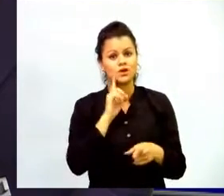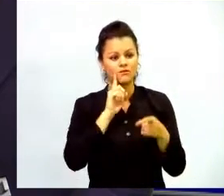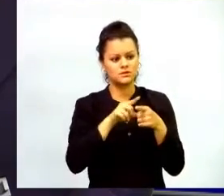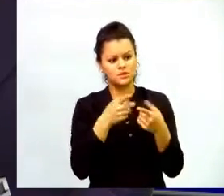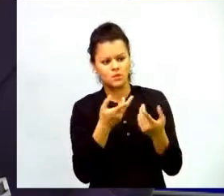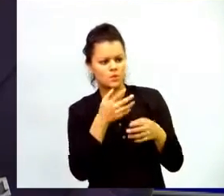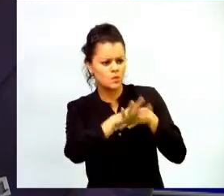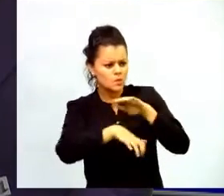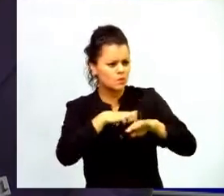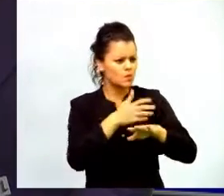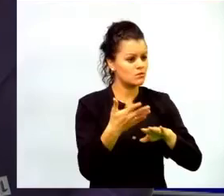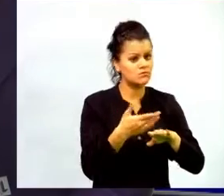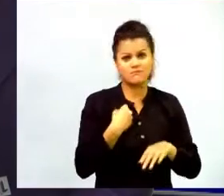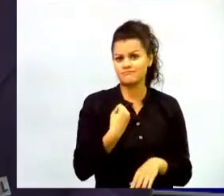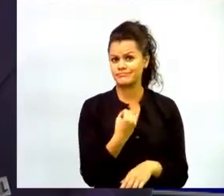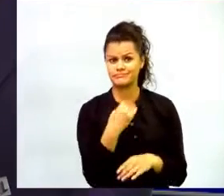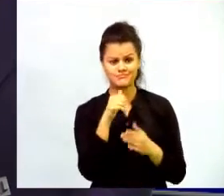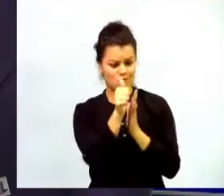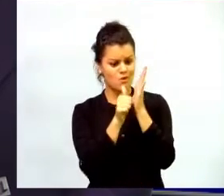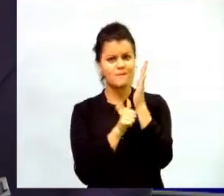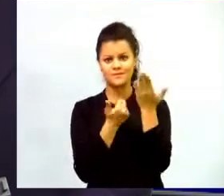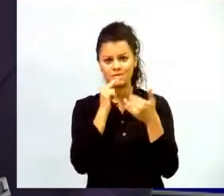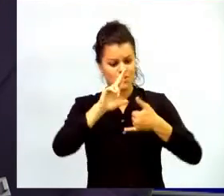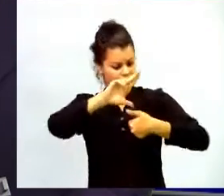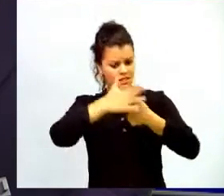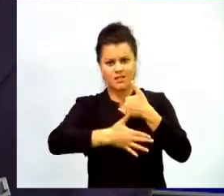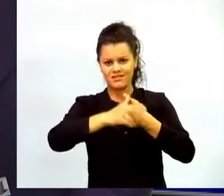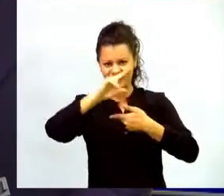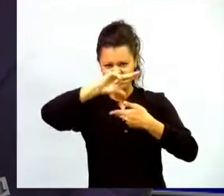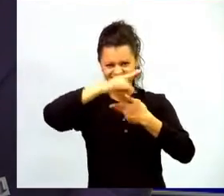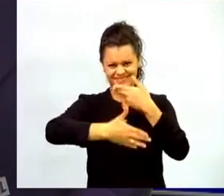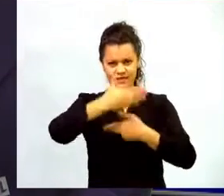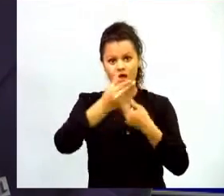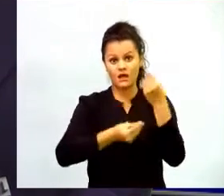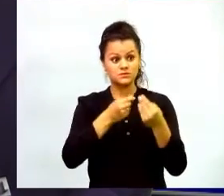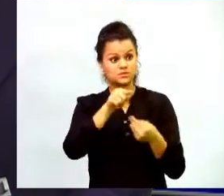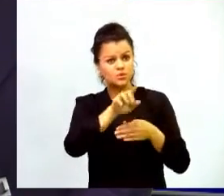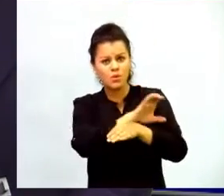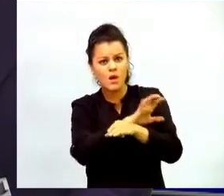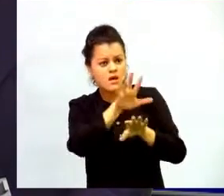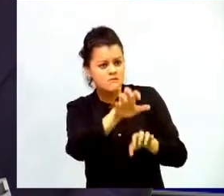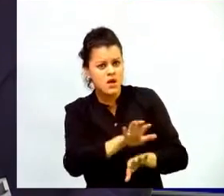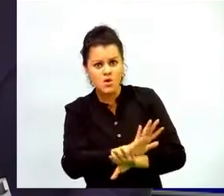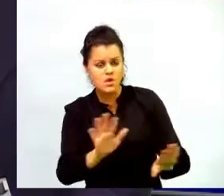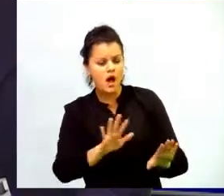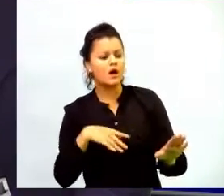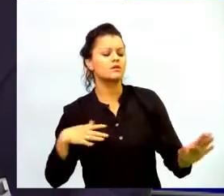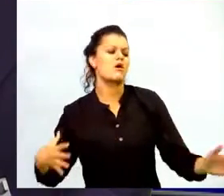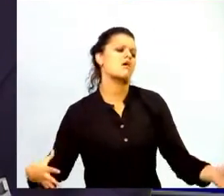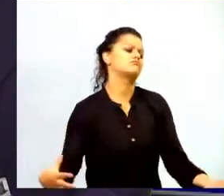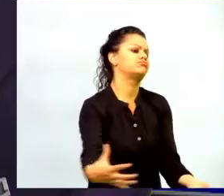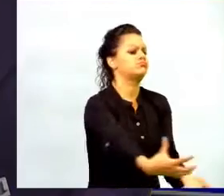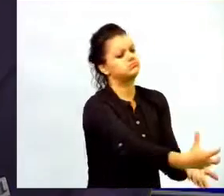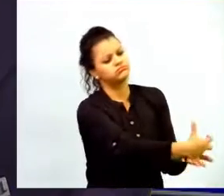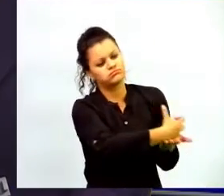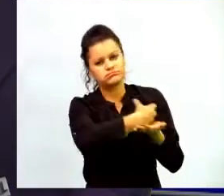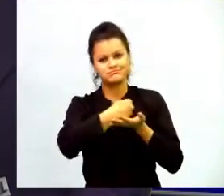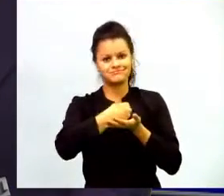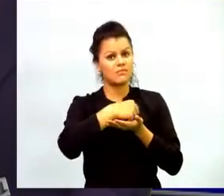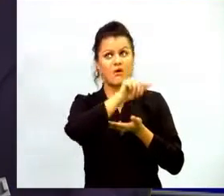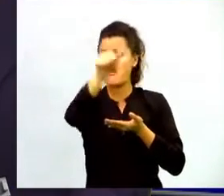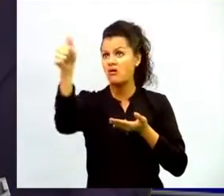Latinoamérica que retoma los equipos cuando llegan a su ciclo de vida, cuando terminan su ciclo de vida, cuando se vuelven obsoletos.